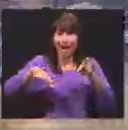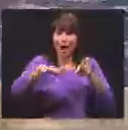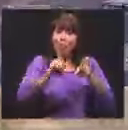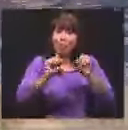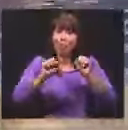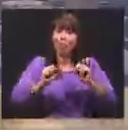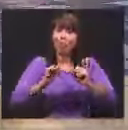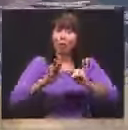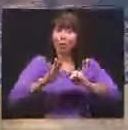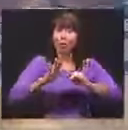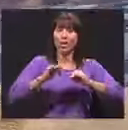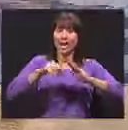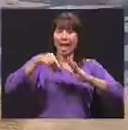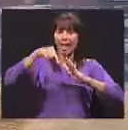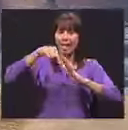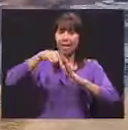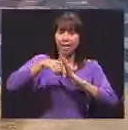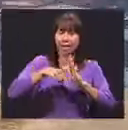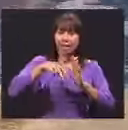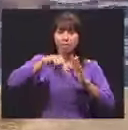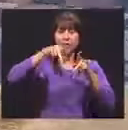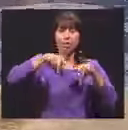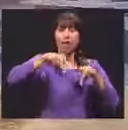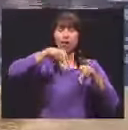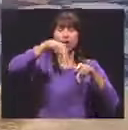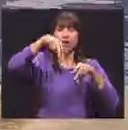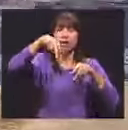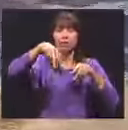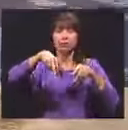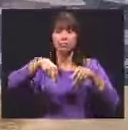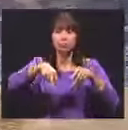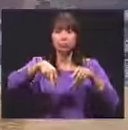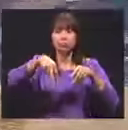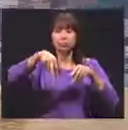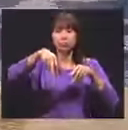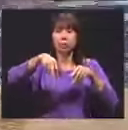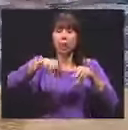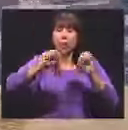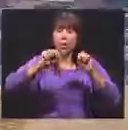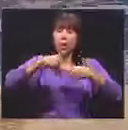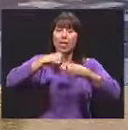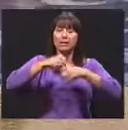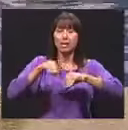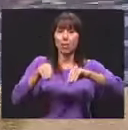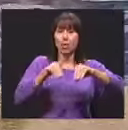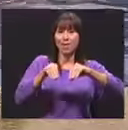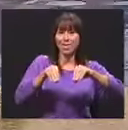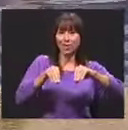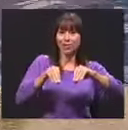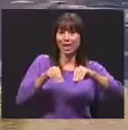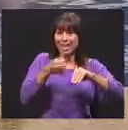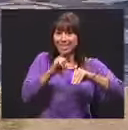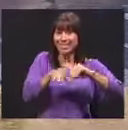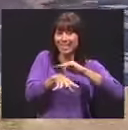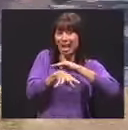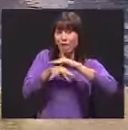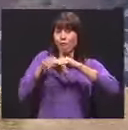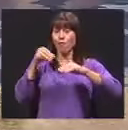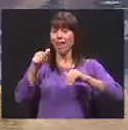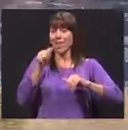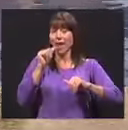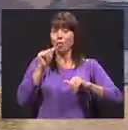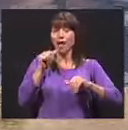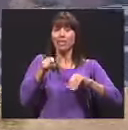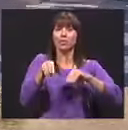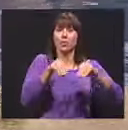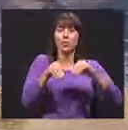supresión o suprimir la gravedad. Suprimir la gravedad en un inicio nos permite realizar movimientos que de fuera del agua son